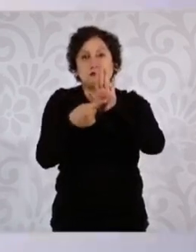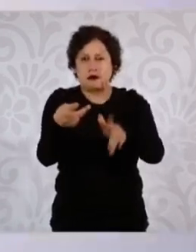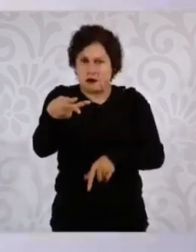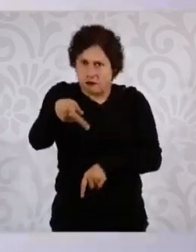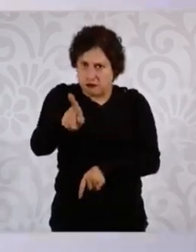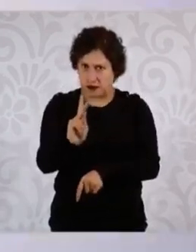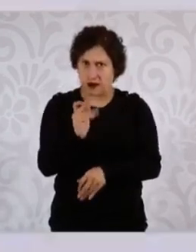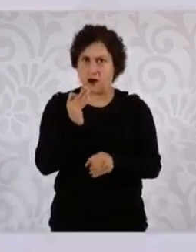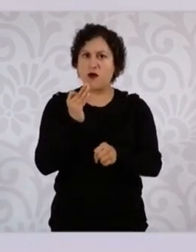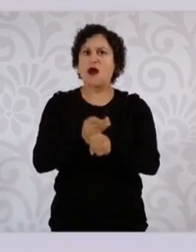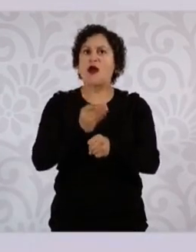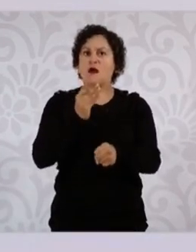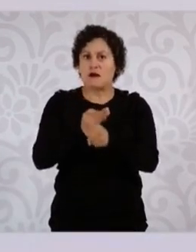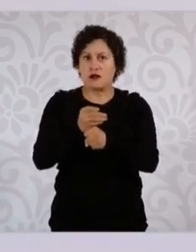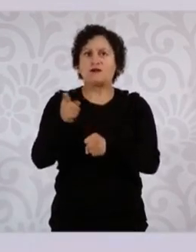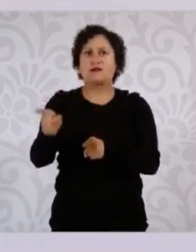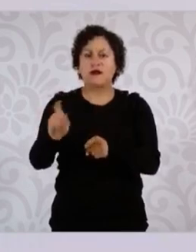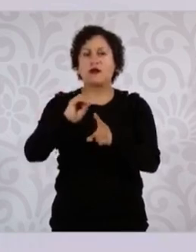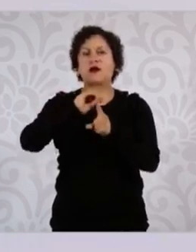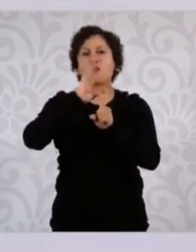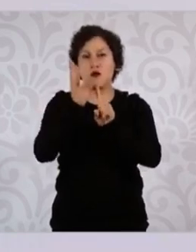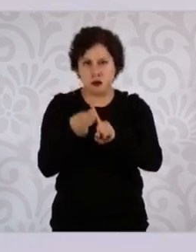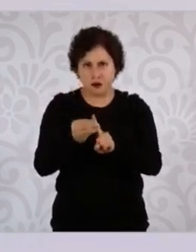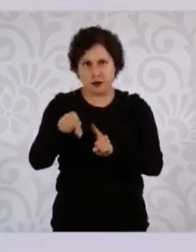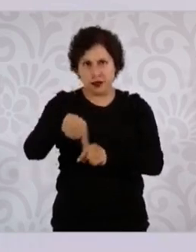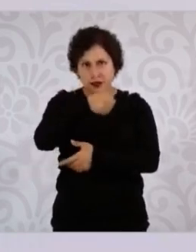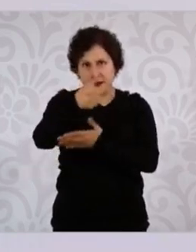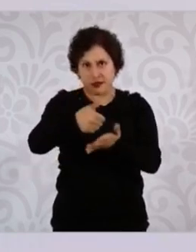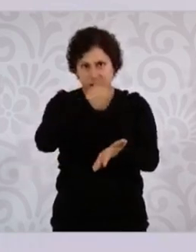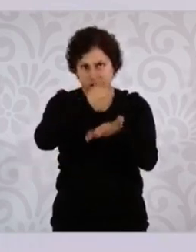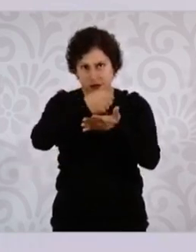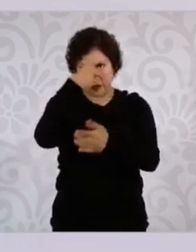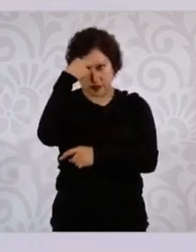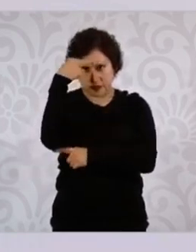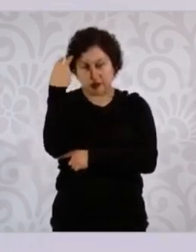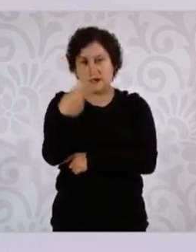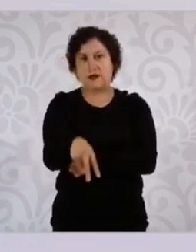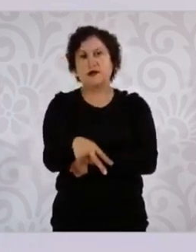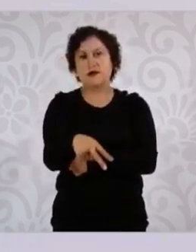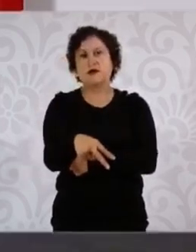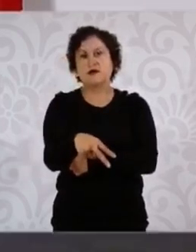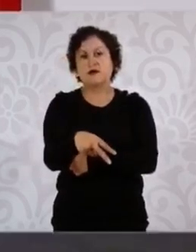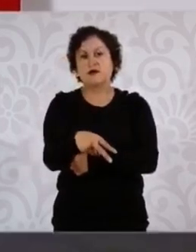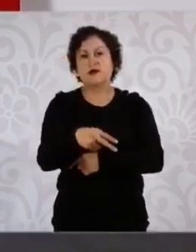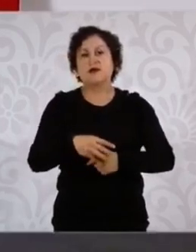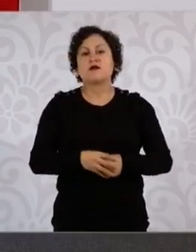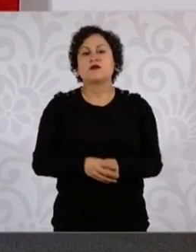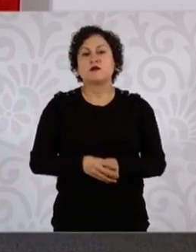con APRED, que es quien se encarga también de todo el tema de discriminación.